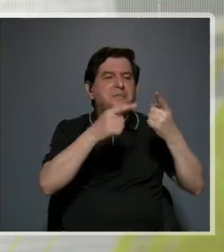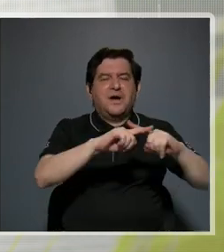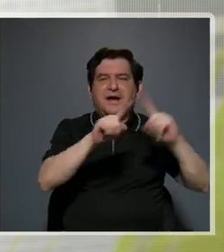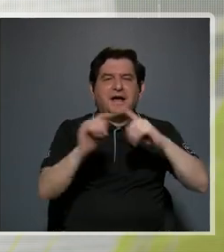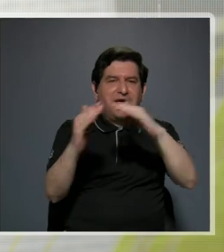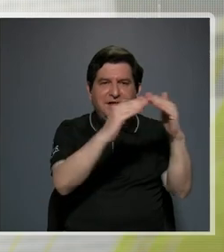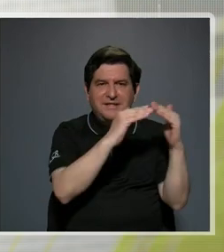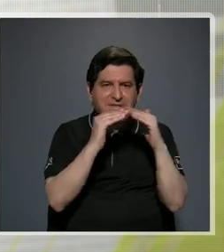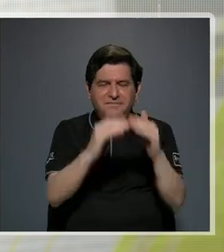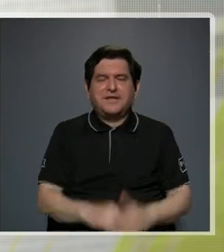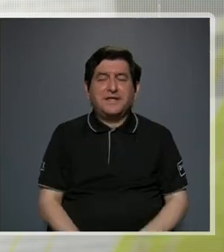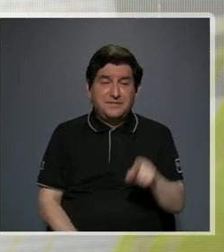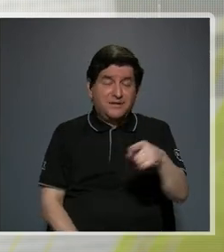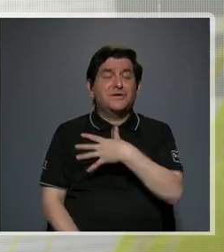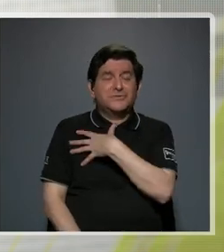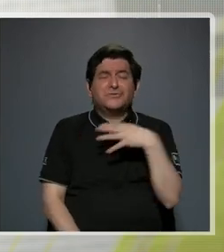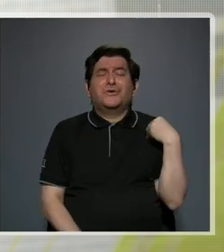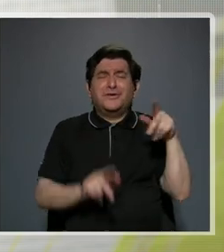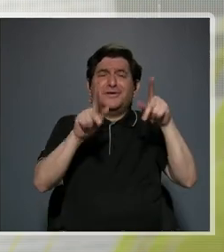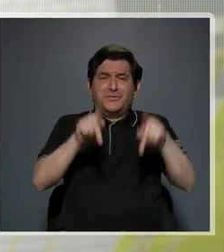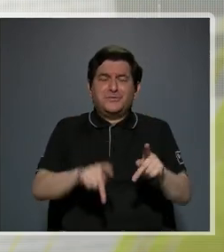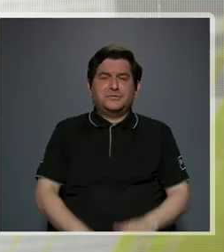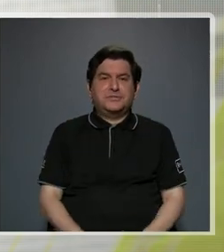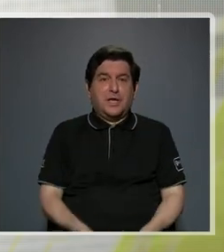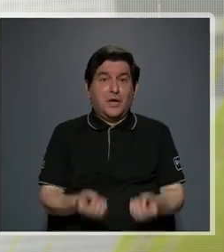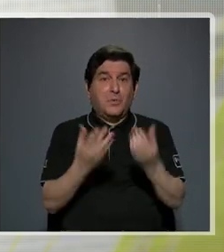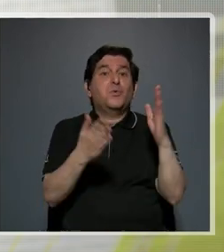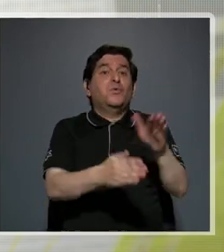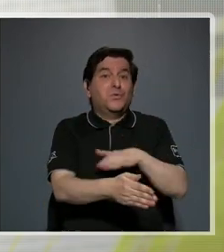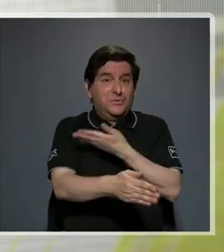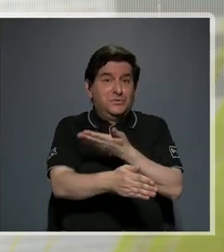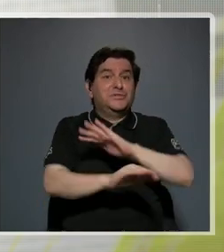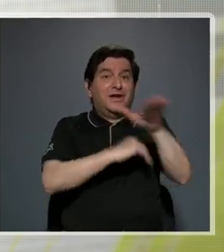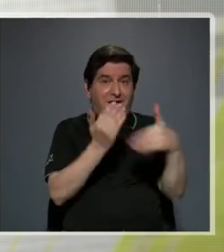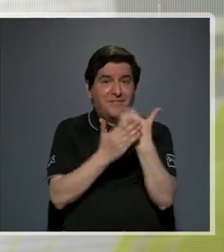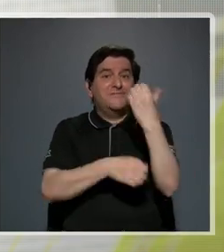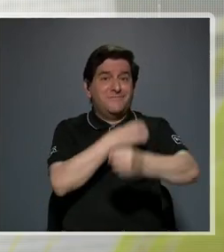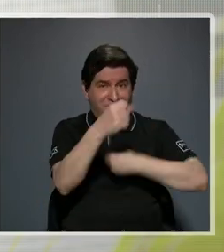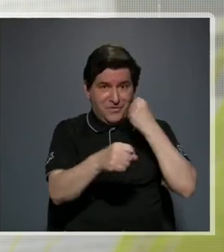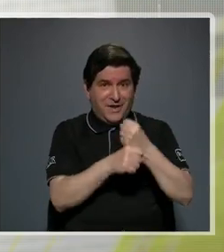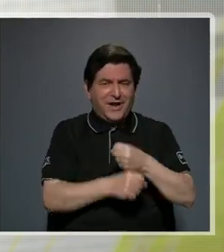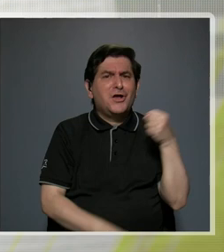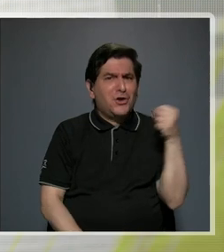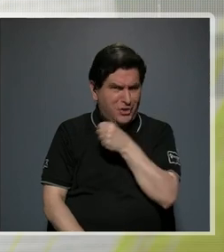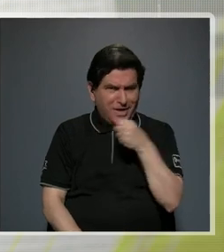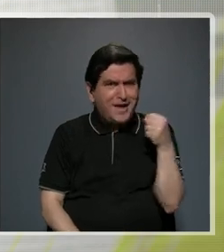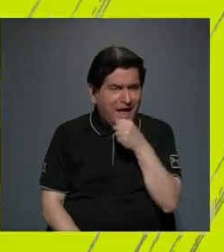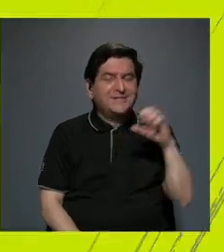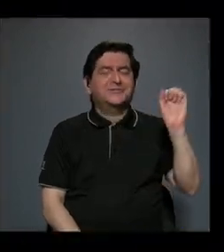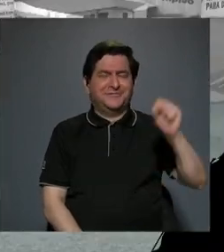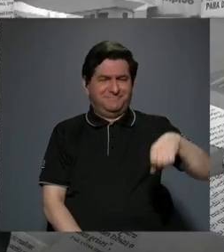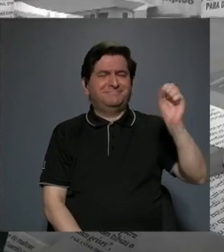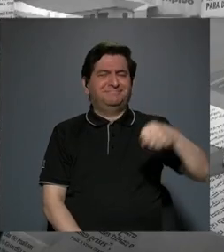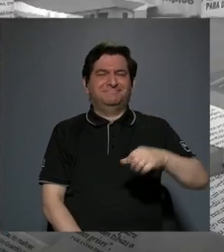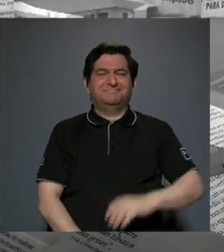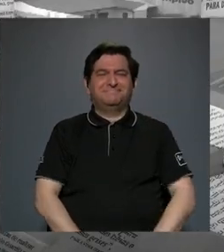Es un concierto muy gustado. Así que hay mucha música todo el año. Mucho canto. Mucho canto.